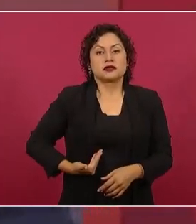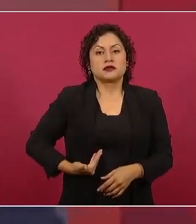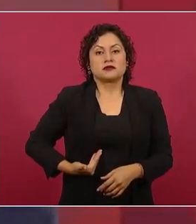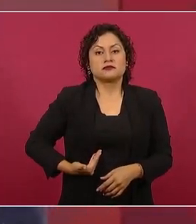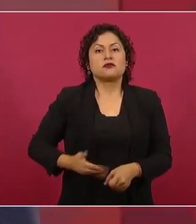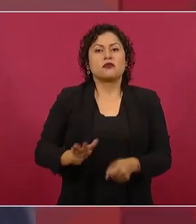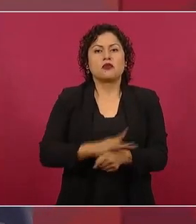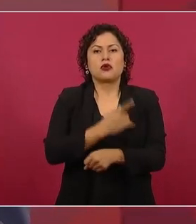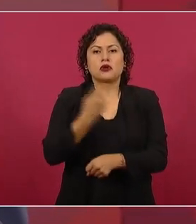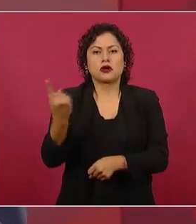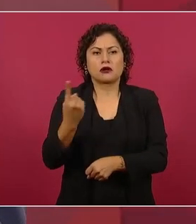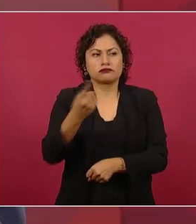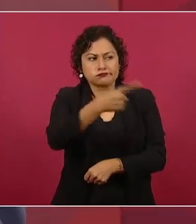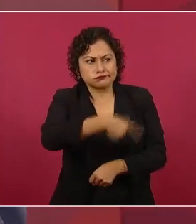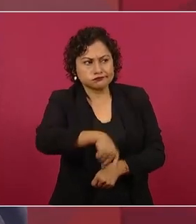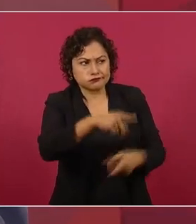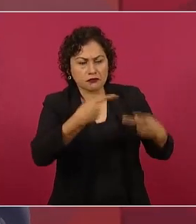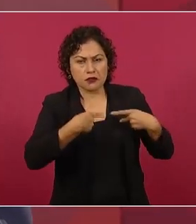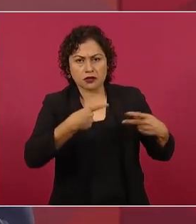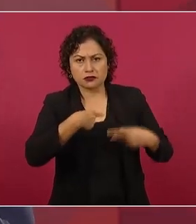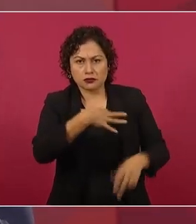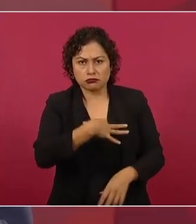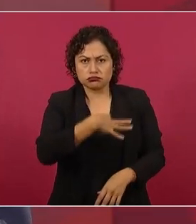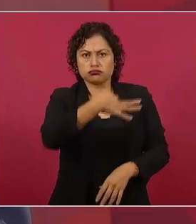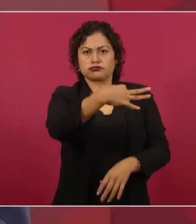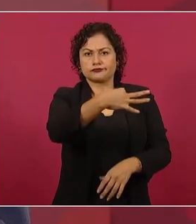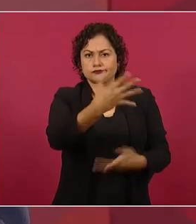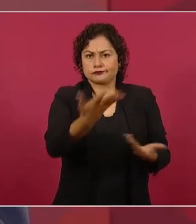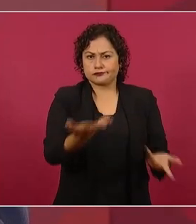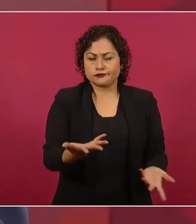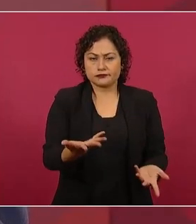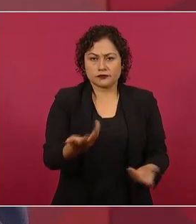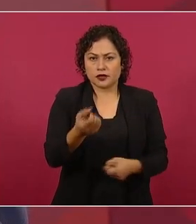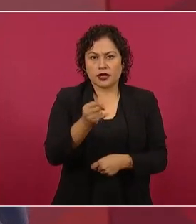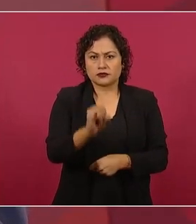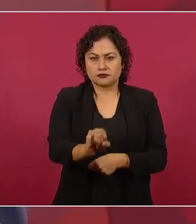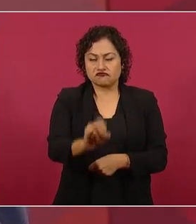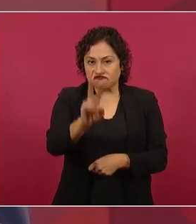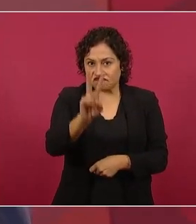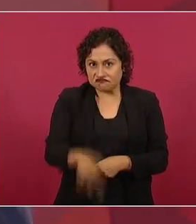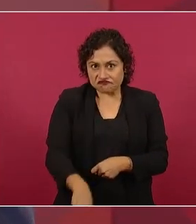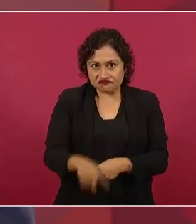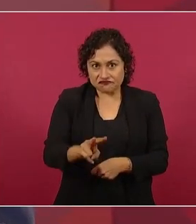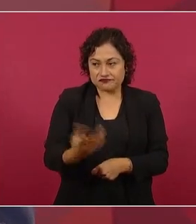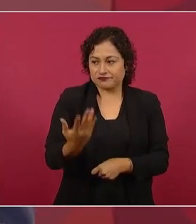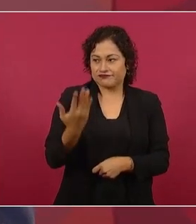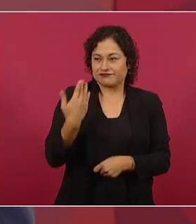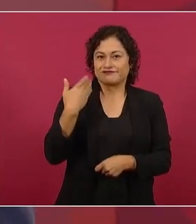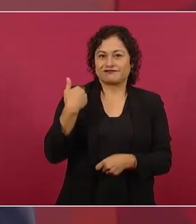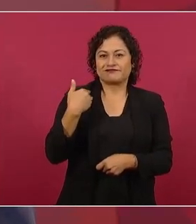del pueblo. Como nunca, los ciudadanos